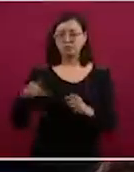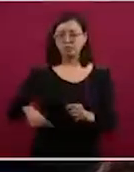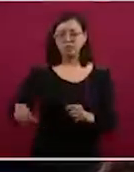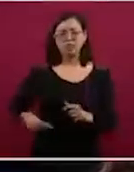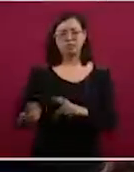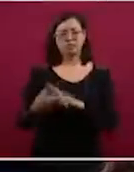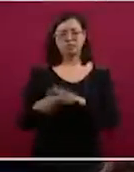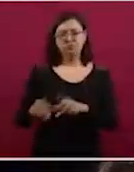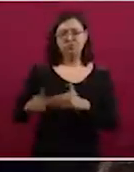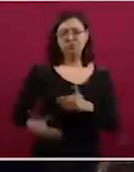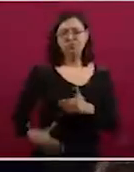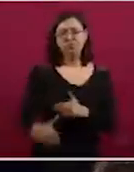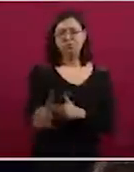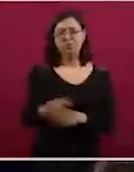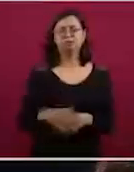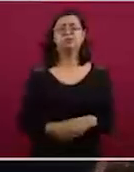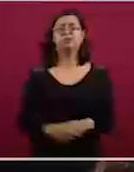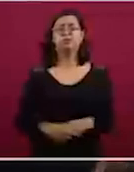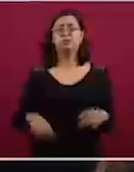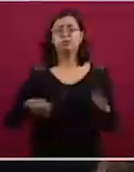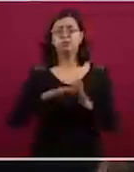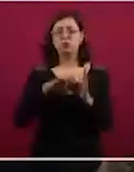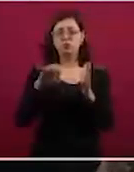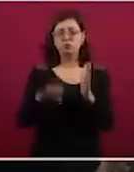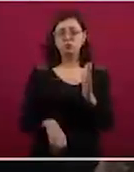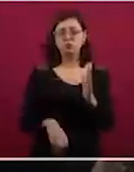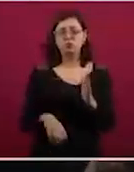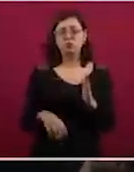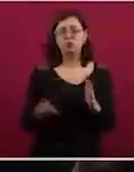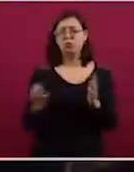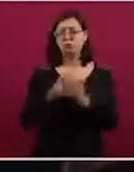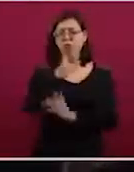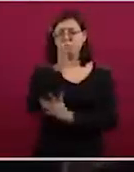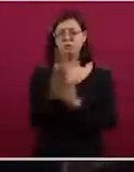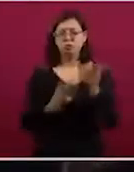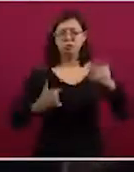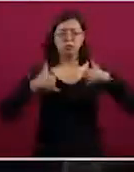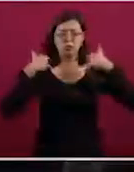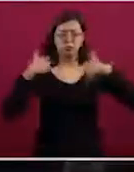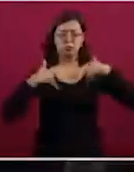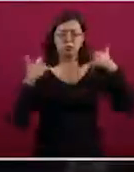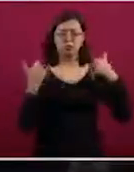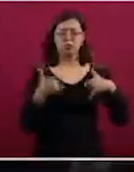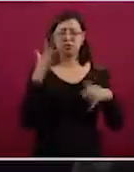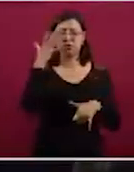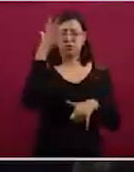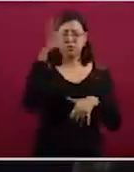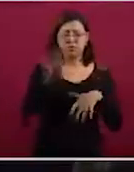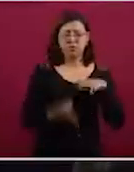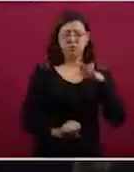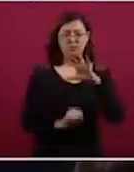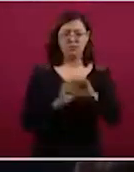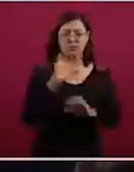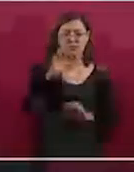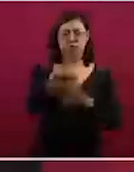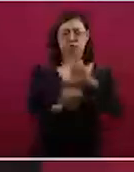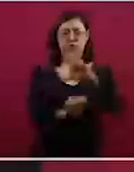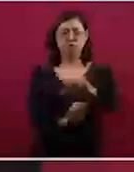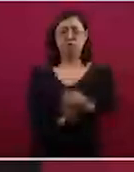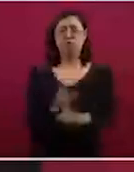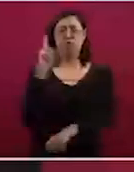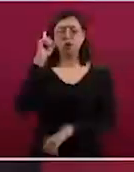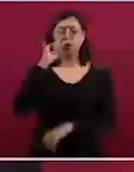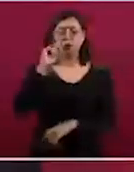gobierno. Como ejemplos, contamos con el programa de Jóvenes Construyendo el Futuro, en donde las mujeres